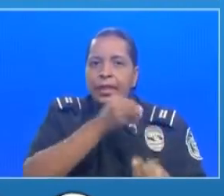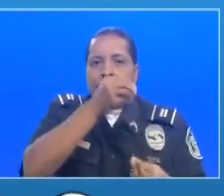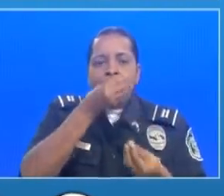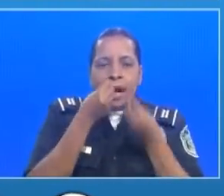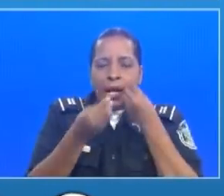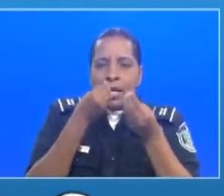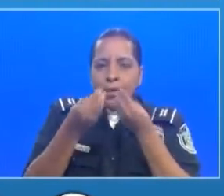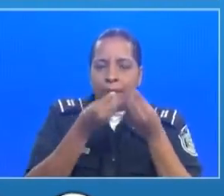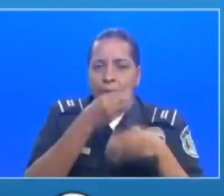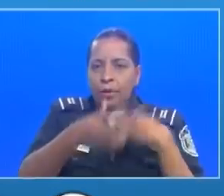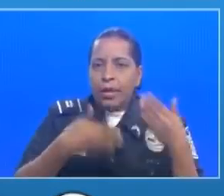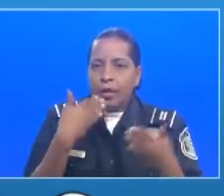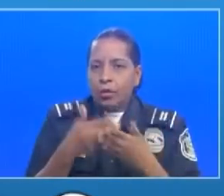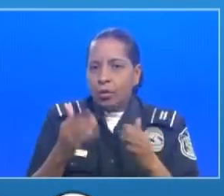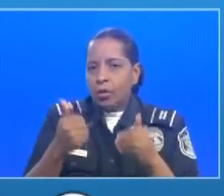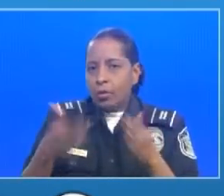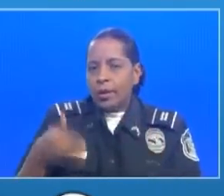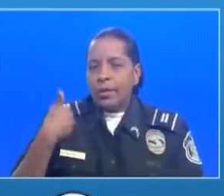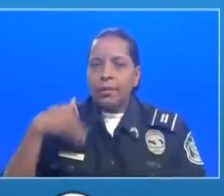panameño